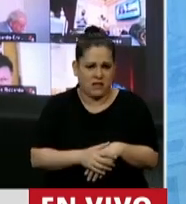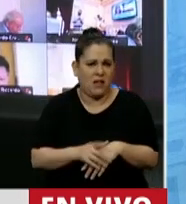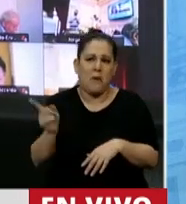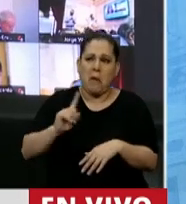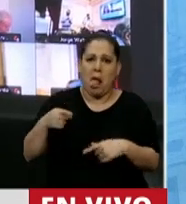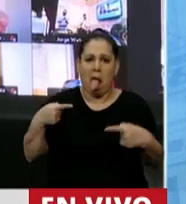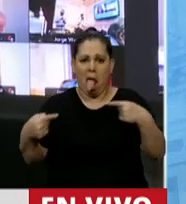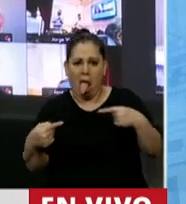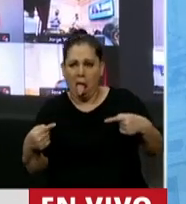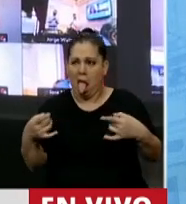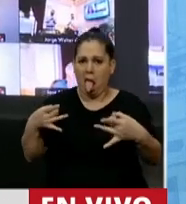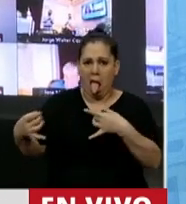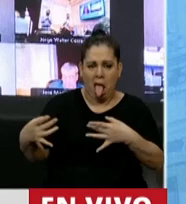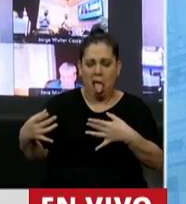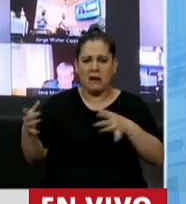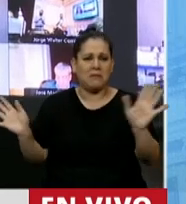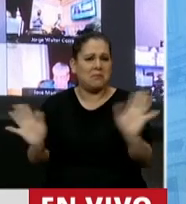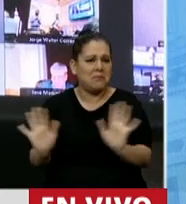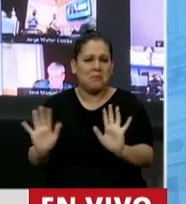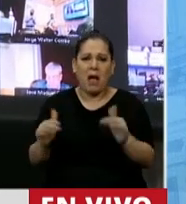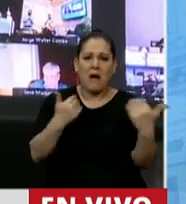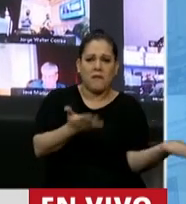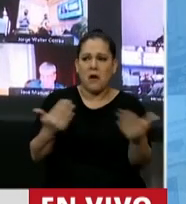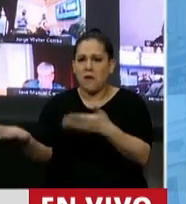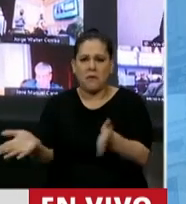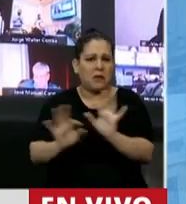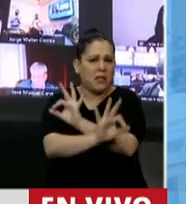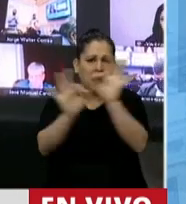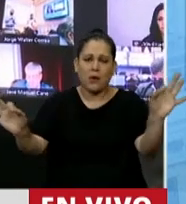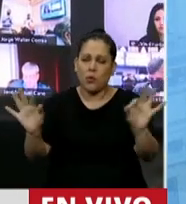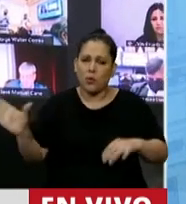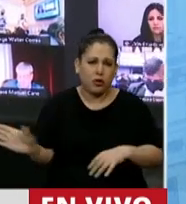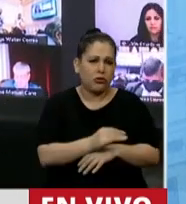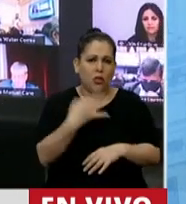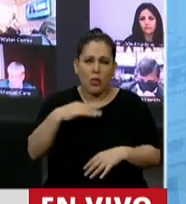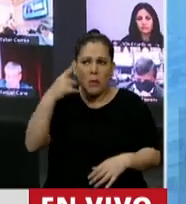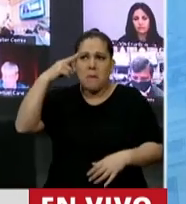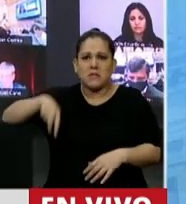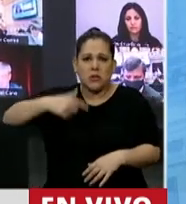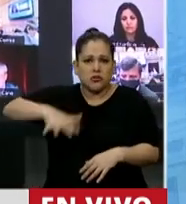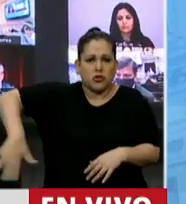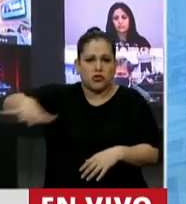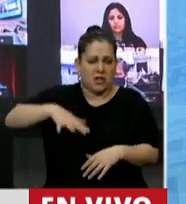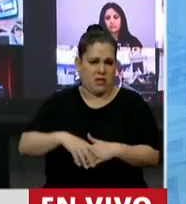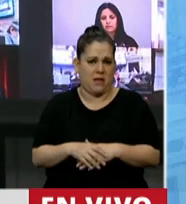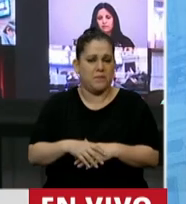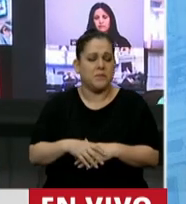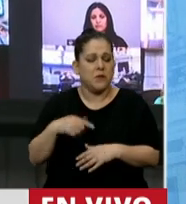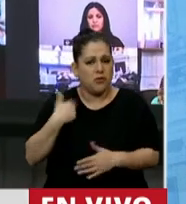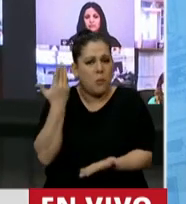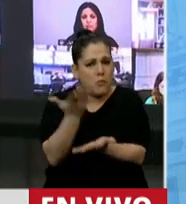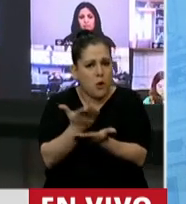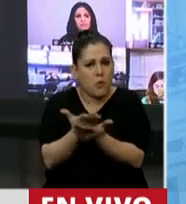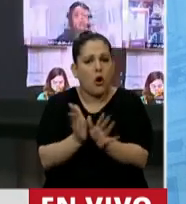chicanas ni de ventaja para ninguno de los lados. Así que, Presidente, la moción es ordenemos la sesión